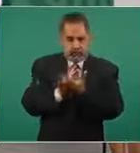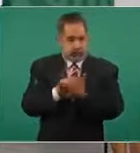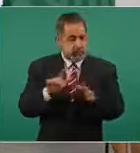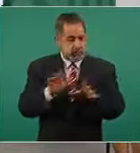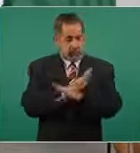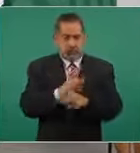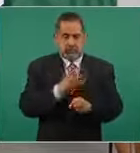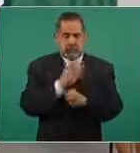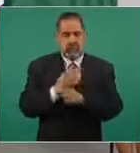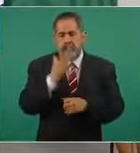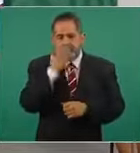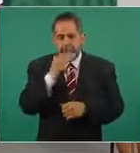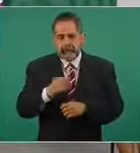se termina la subcontratación.